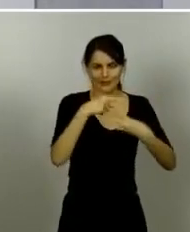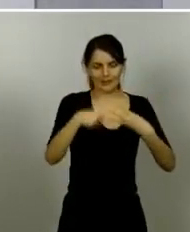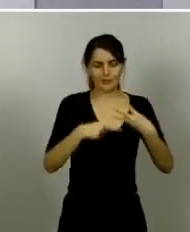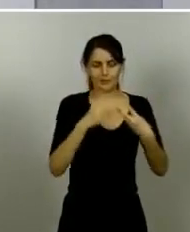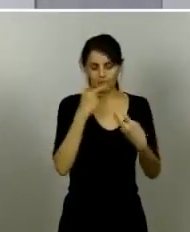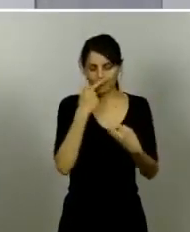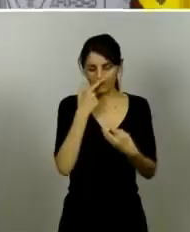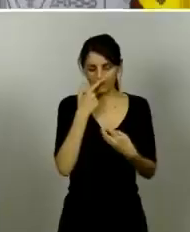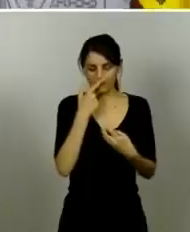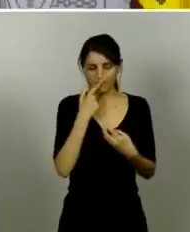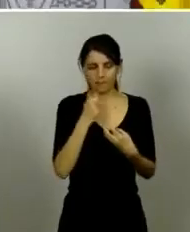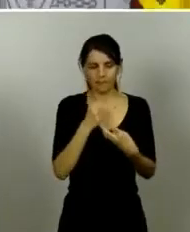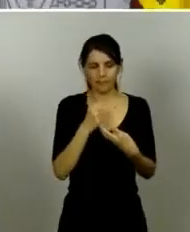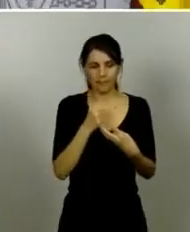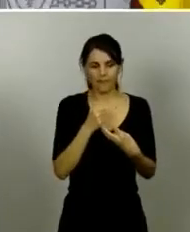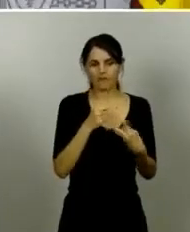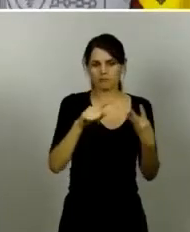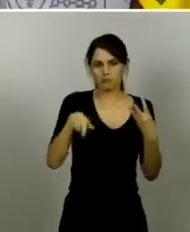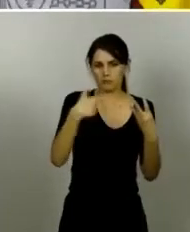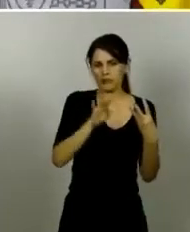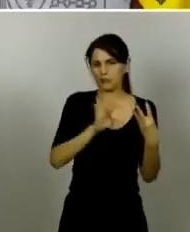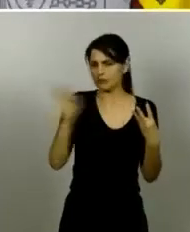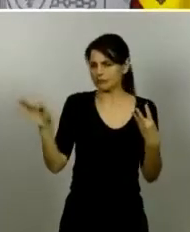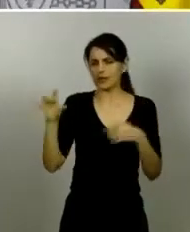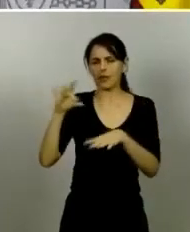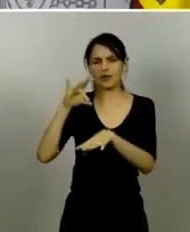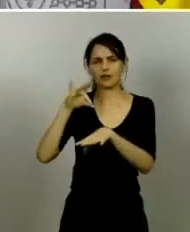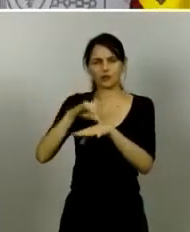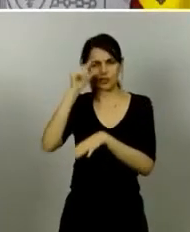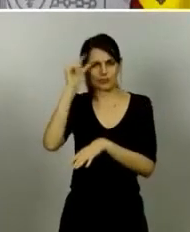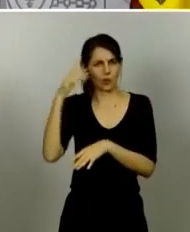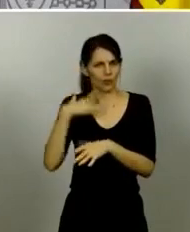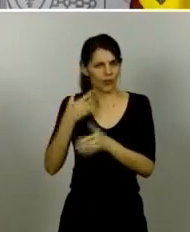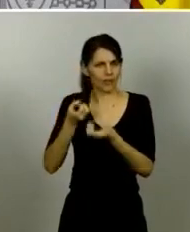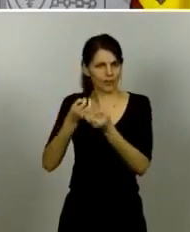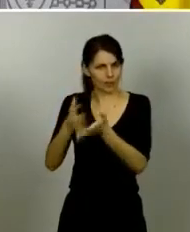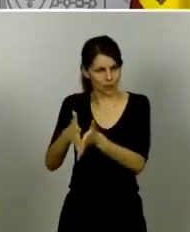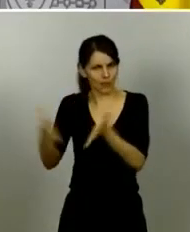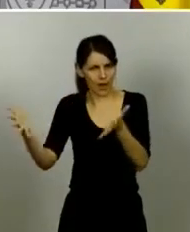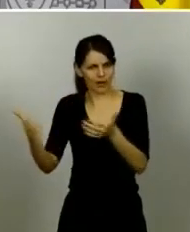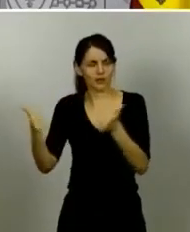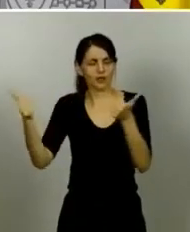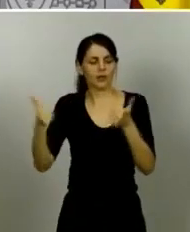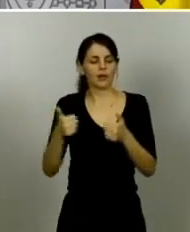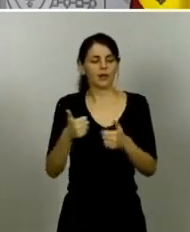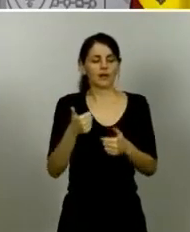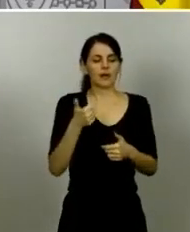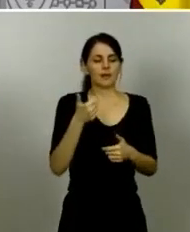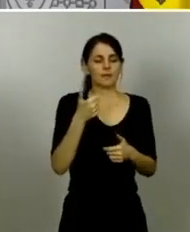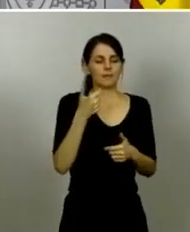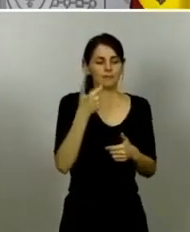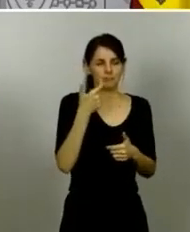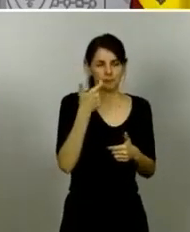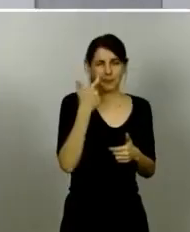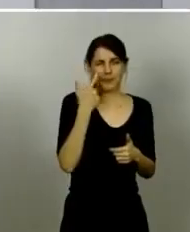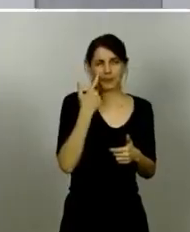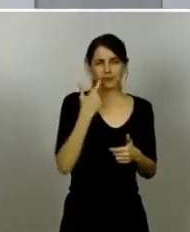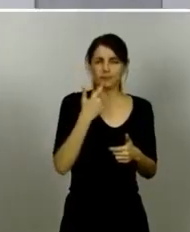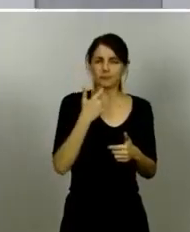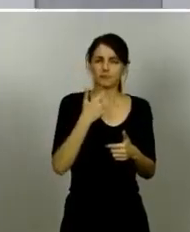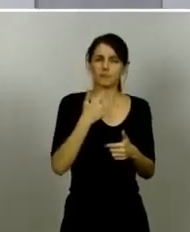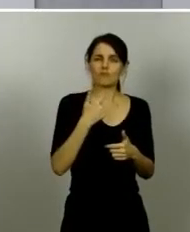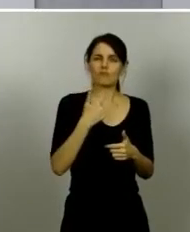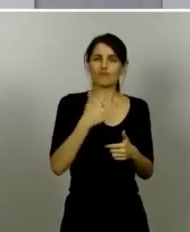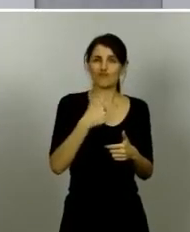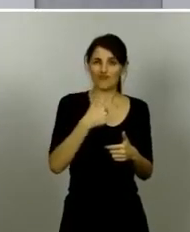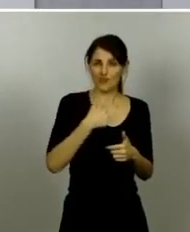Simón luego puede ampliar la información si lo considera oportuno yo que tenga constancia y cuatro brotes